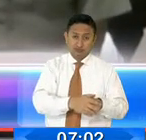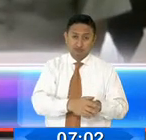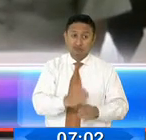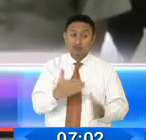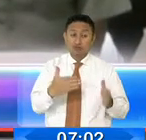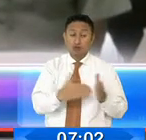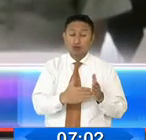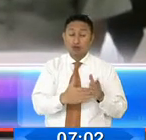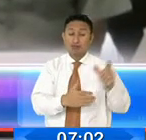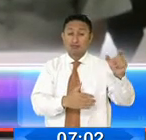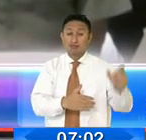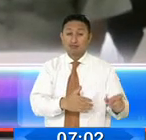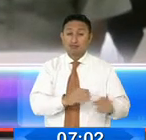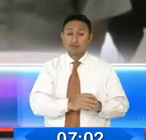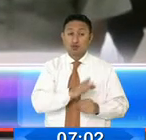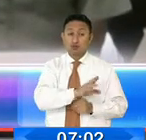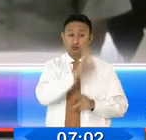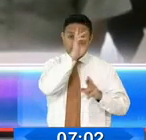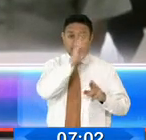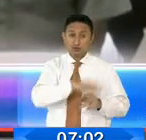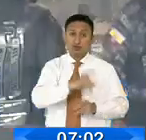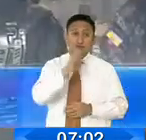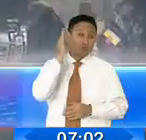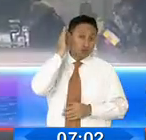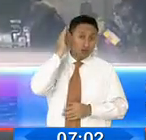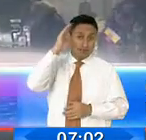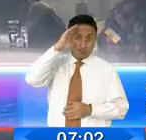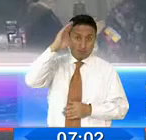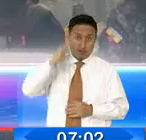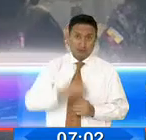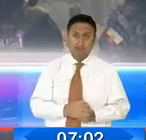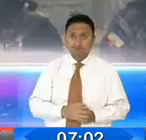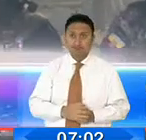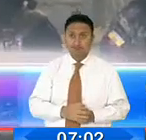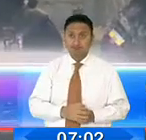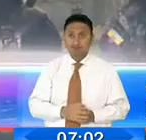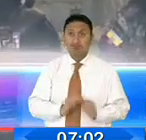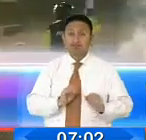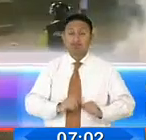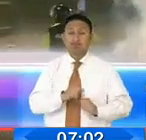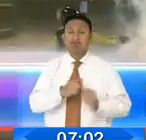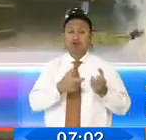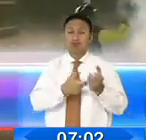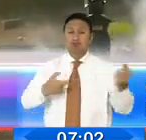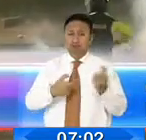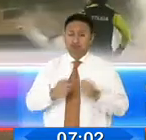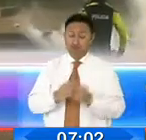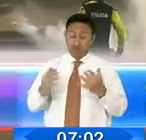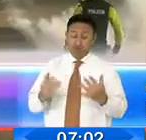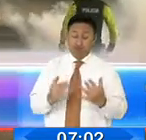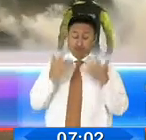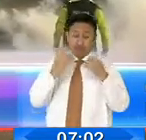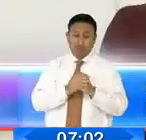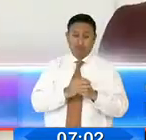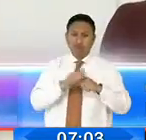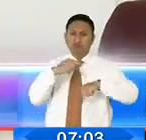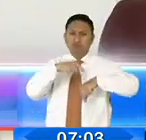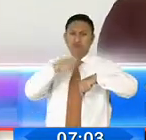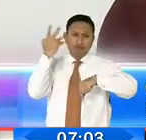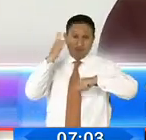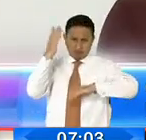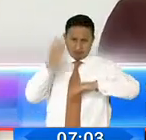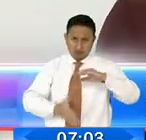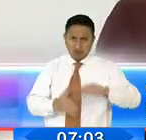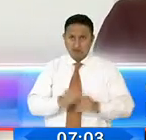inclusive al pudor de mujeres policías. Sobre el uso de gases lacrimógenos caducados explicó que no existe una norma que lo prohíba